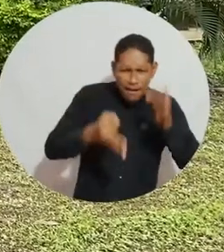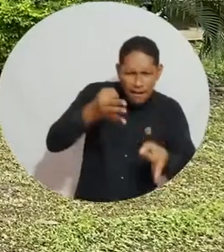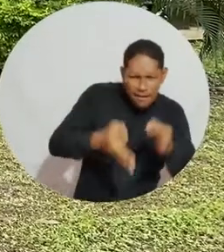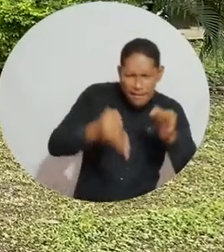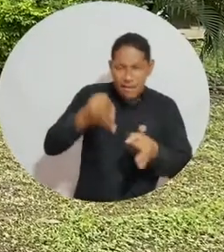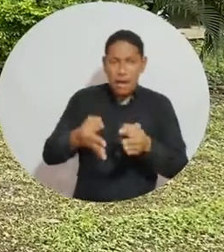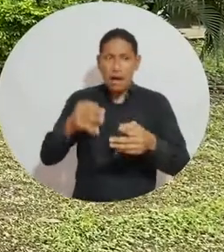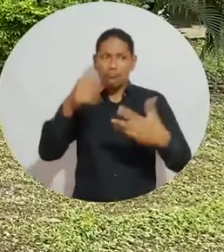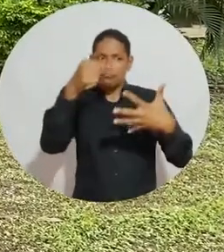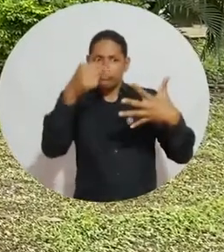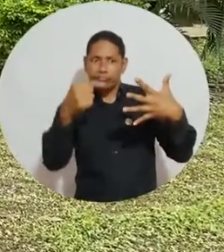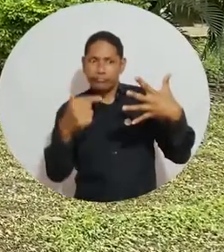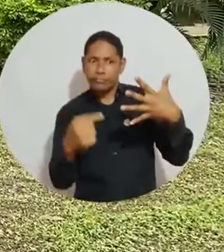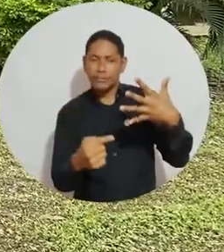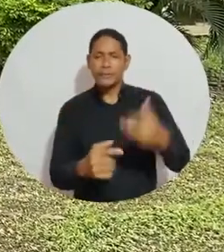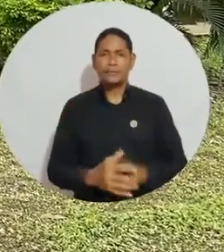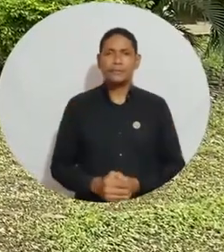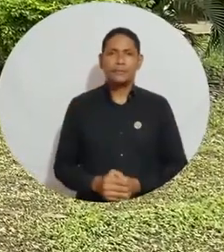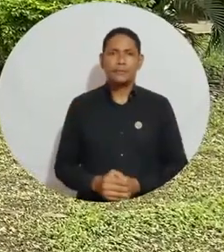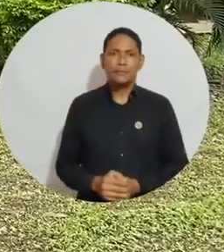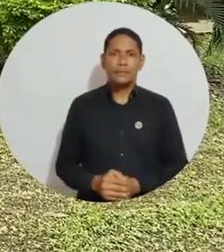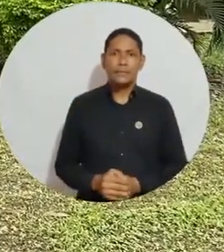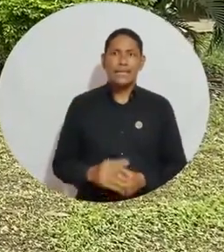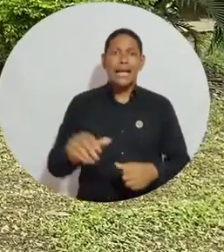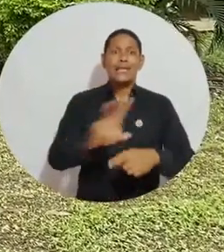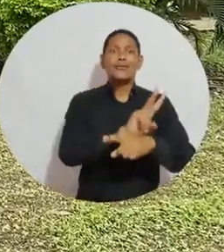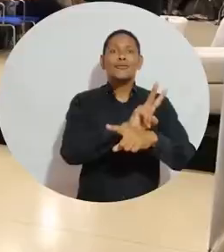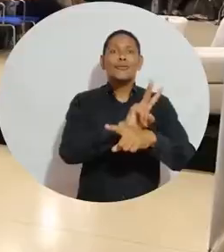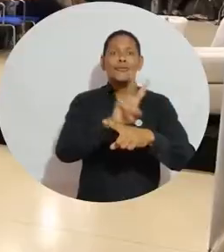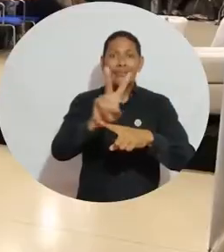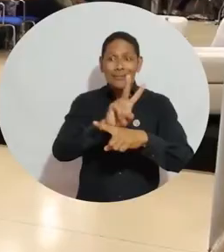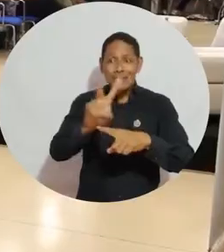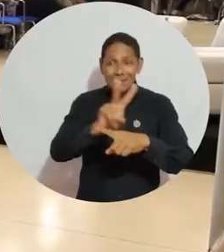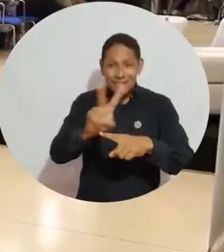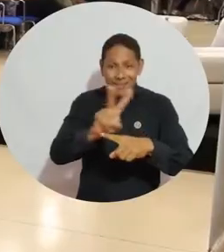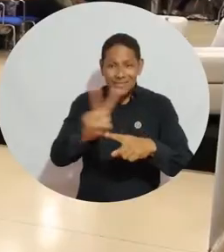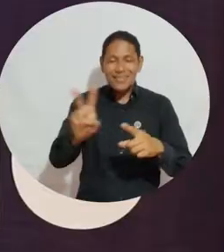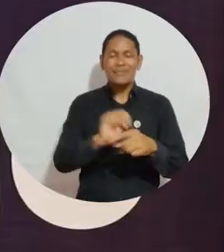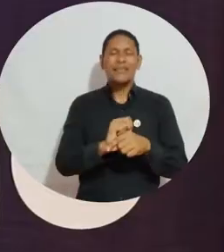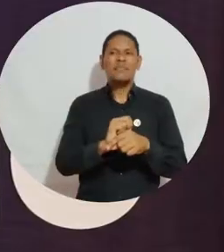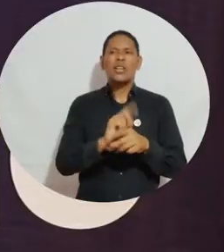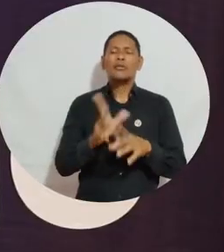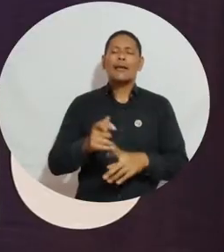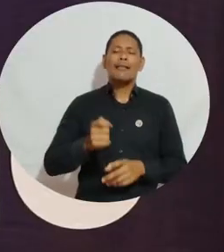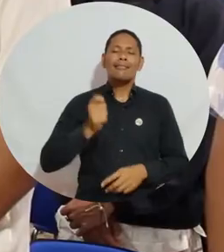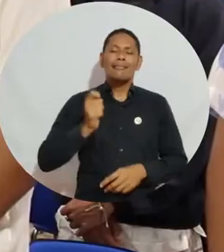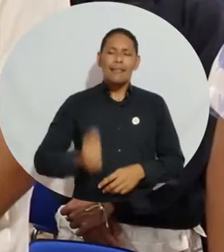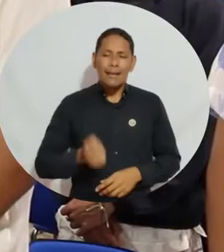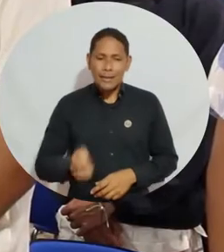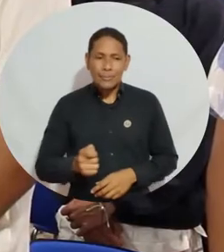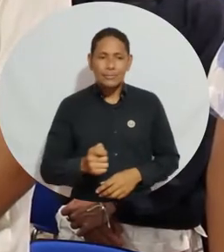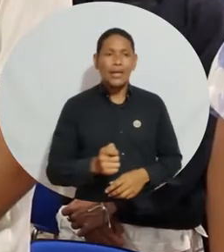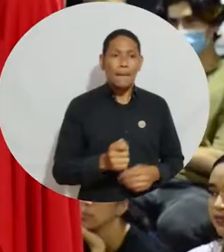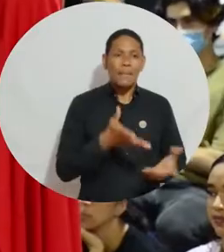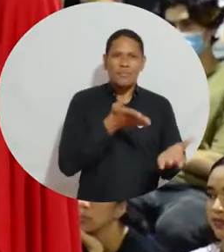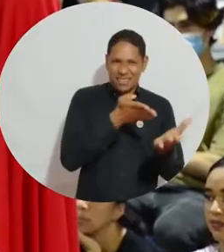atención jurídica estuvieron en la agenda de esta iniciativa. Con éxito culminó la segunda semana del derecho, una actividad